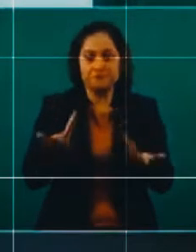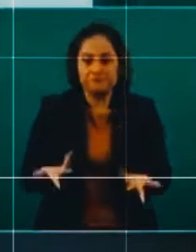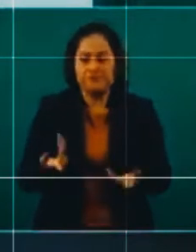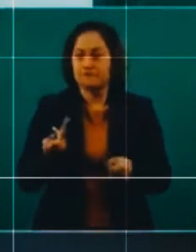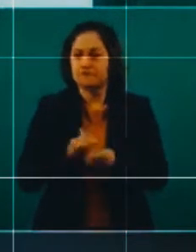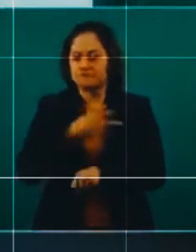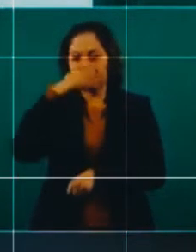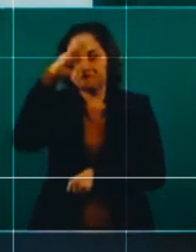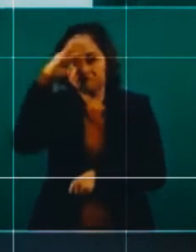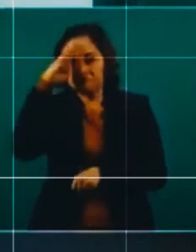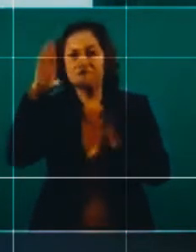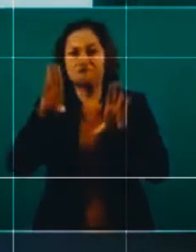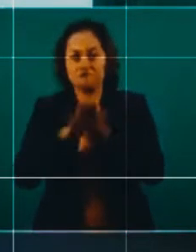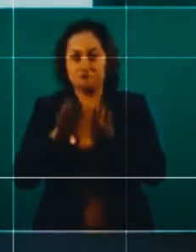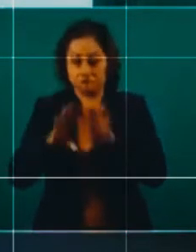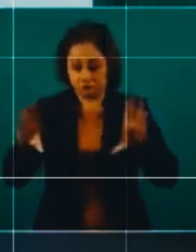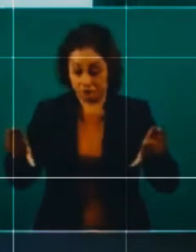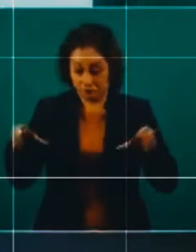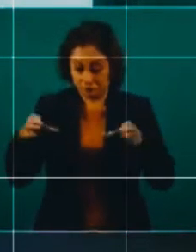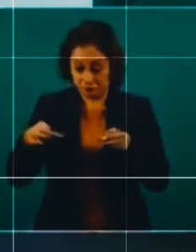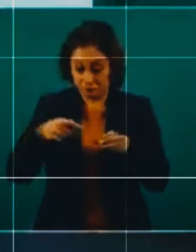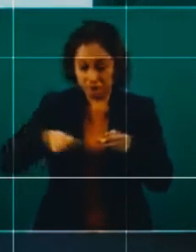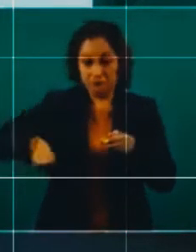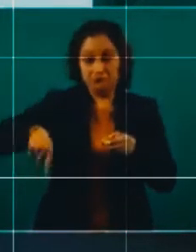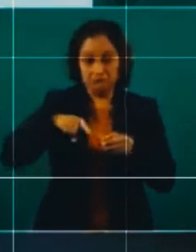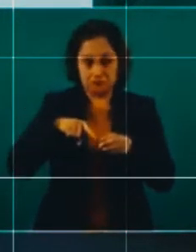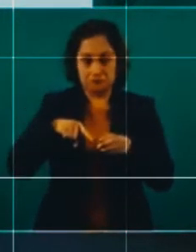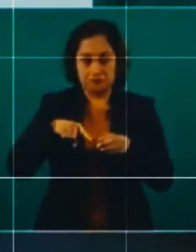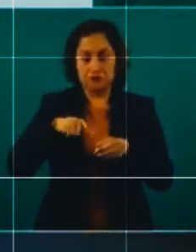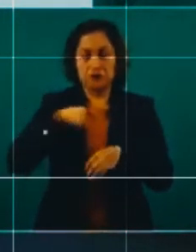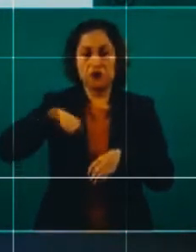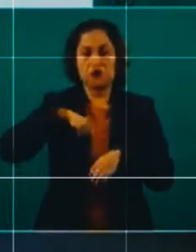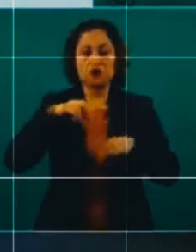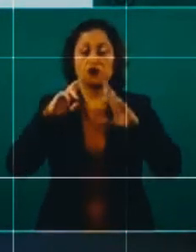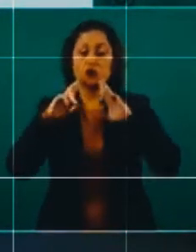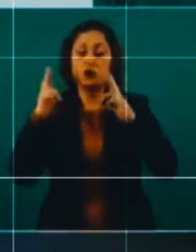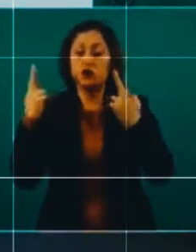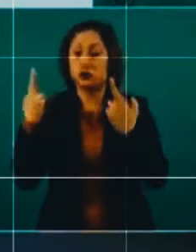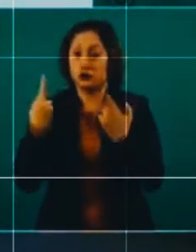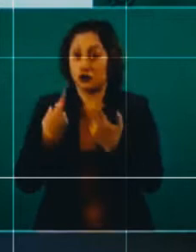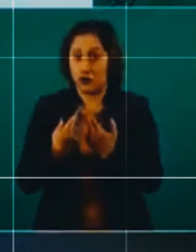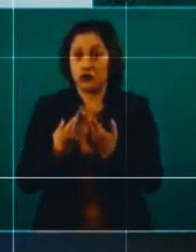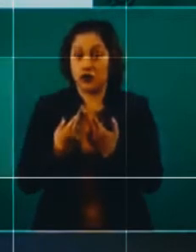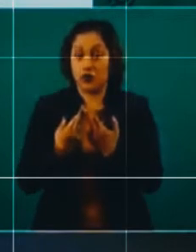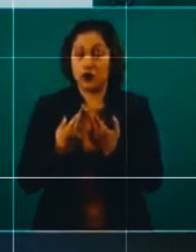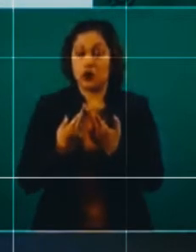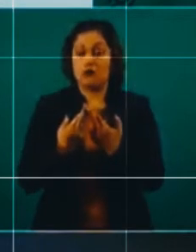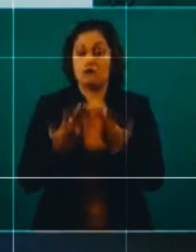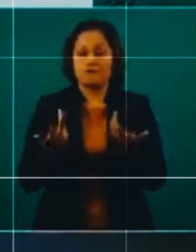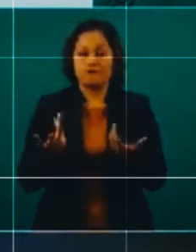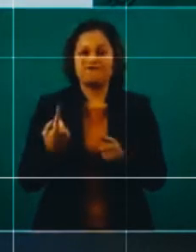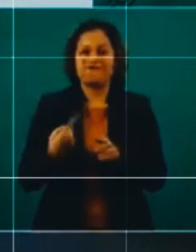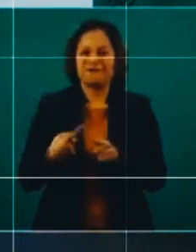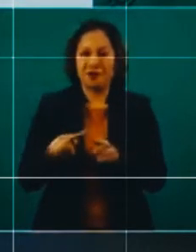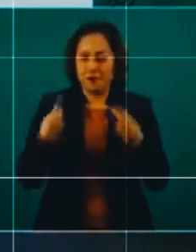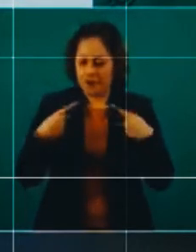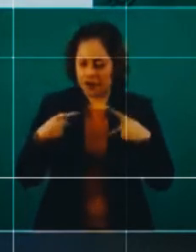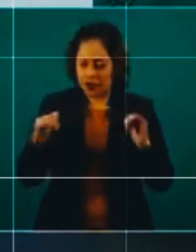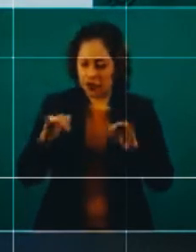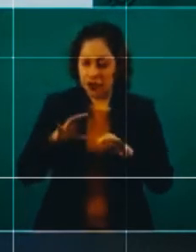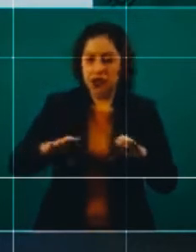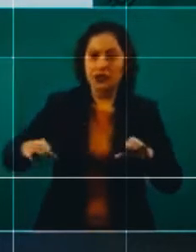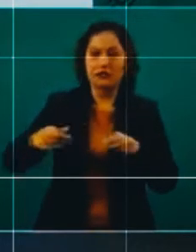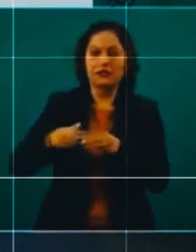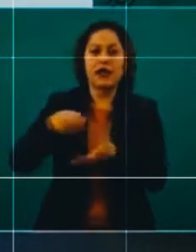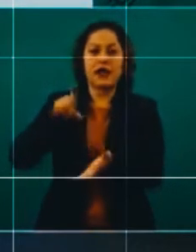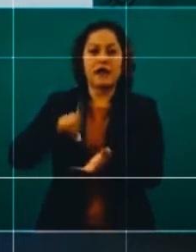electricidad. Tuvimos una reunión, los diferentes responsables de la CFE y el